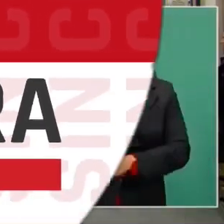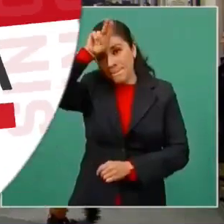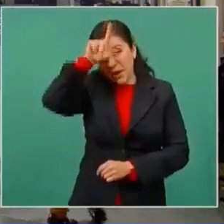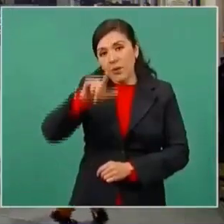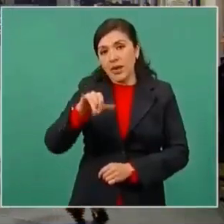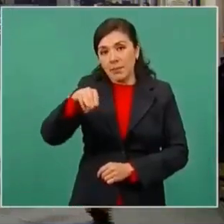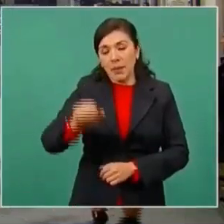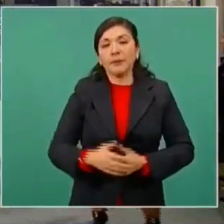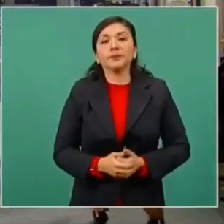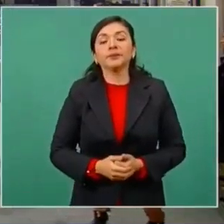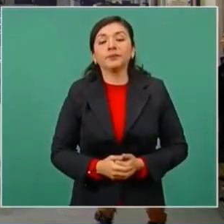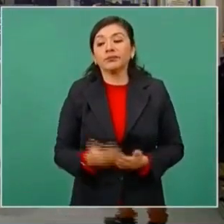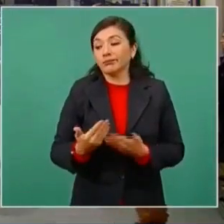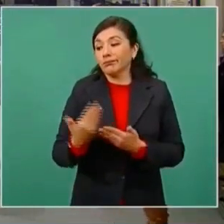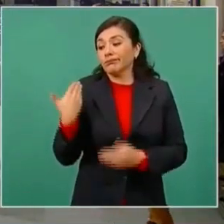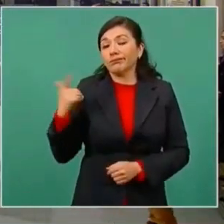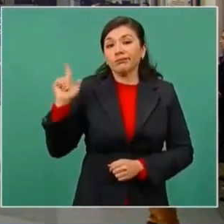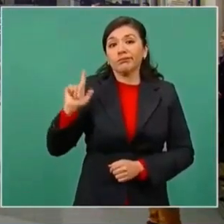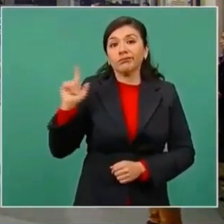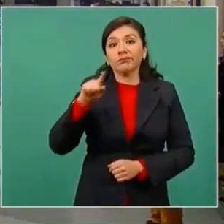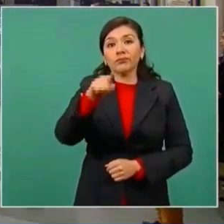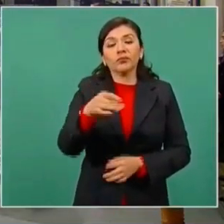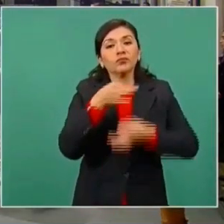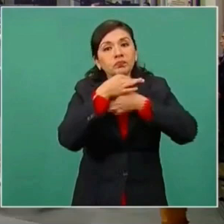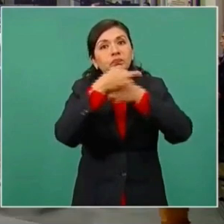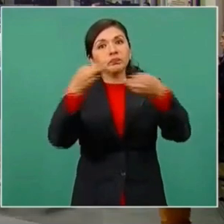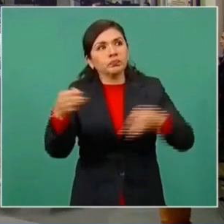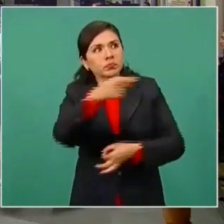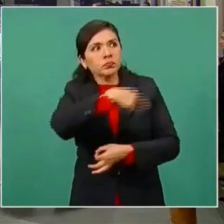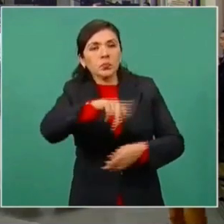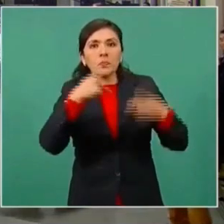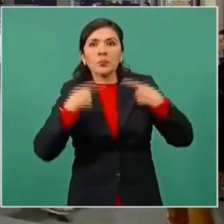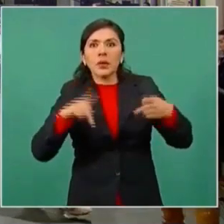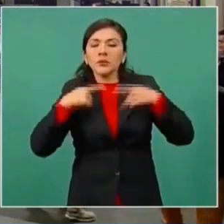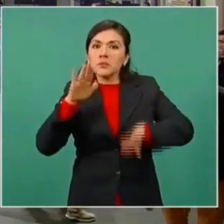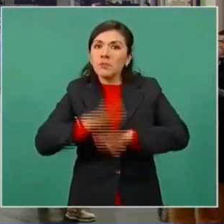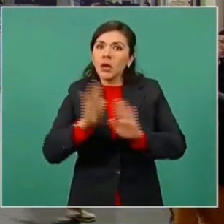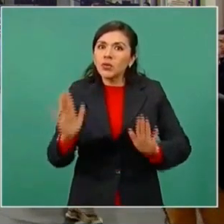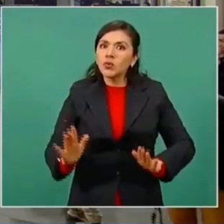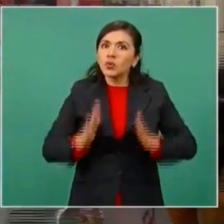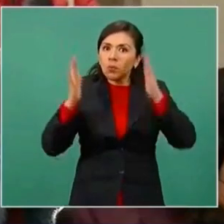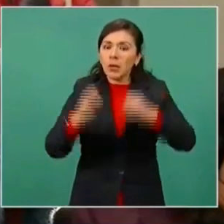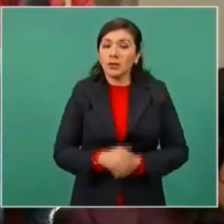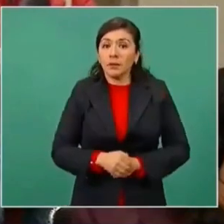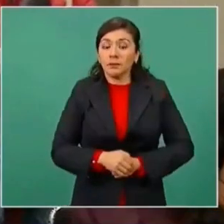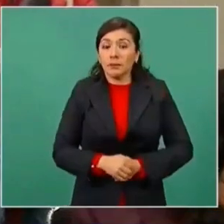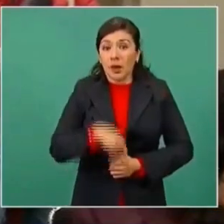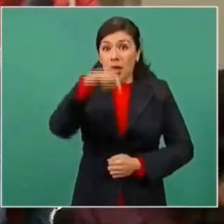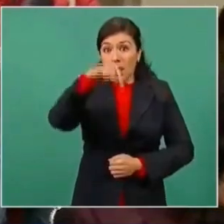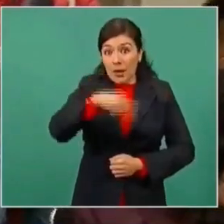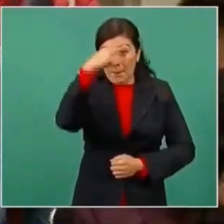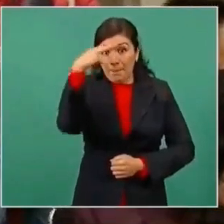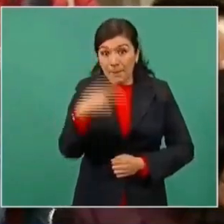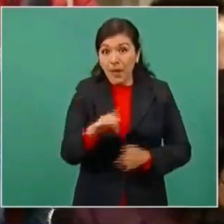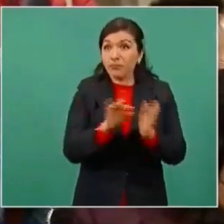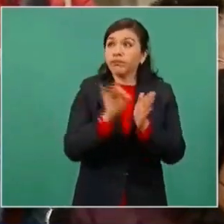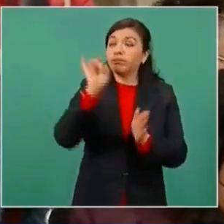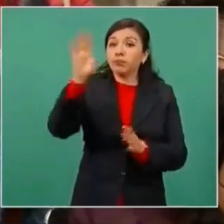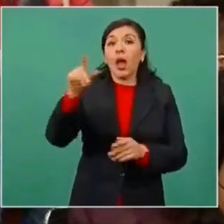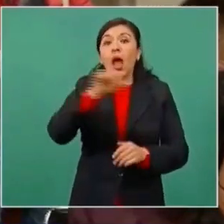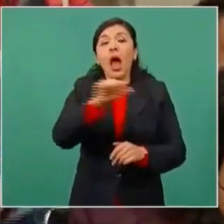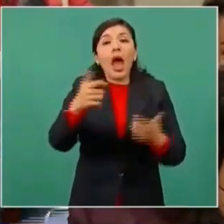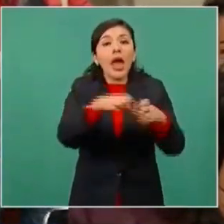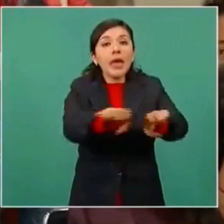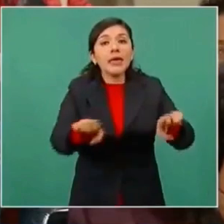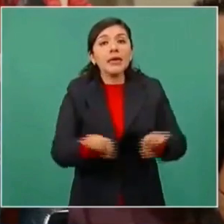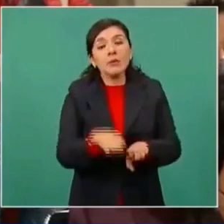El lunes último usted anunció algo que causó mucha sorpresa en el Perú, que México había enviado una delegación de su gobierno para ayudar a nuestro